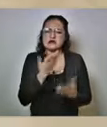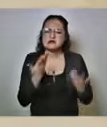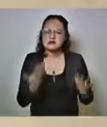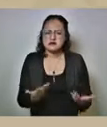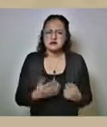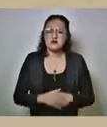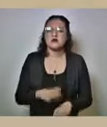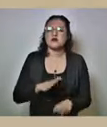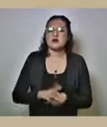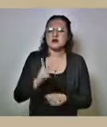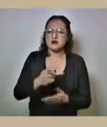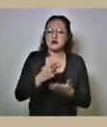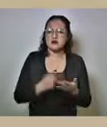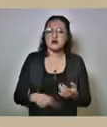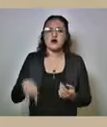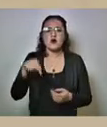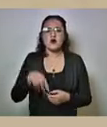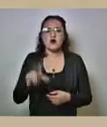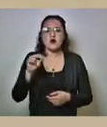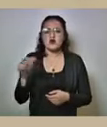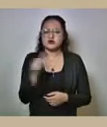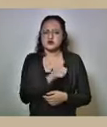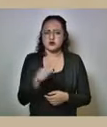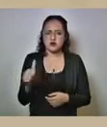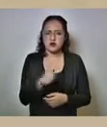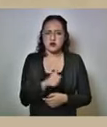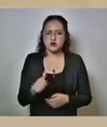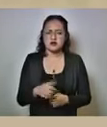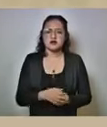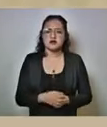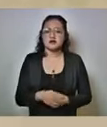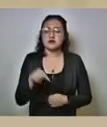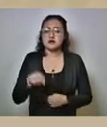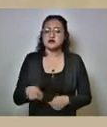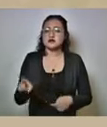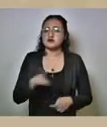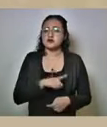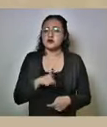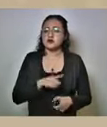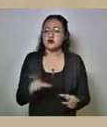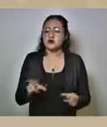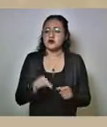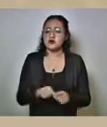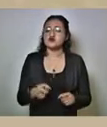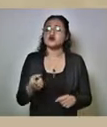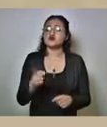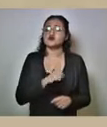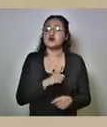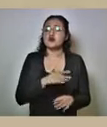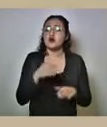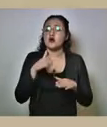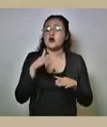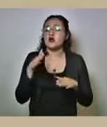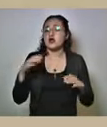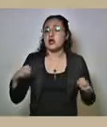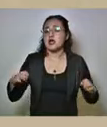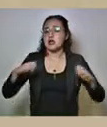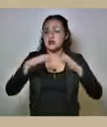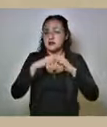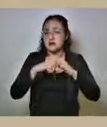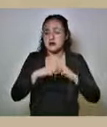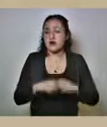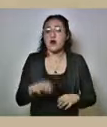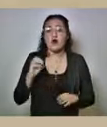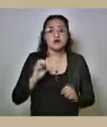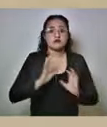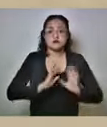respecto al programa hoy no circula si este nada más tendrá su vigencia durante la contingencia sanitaria